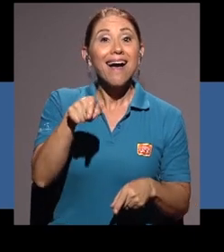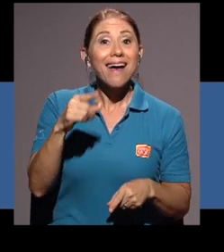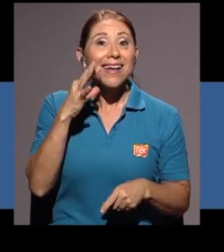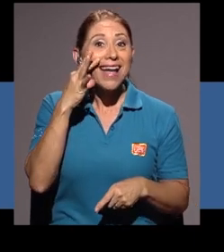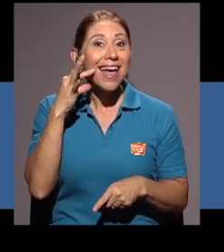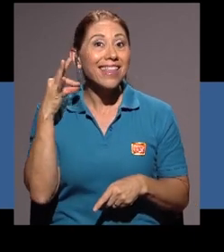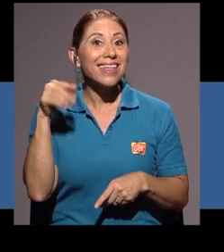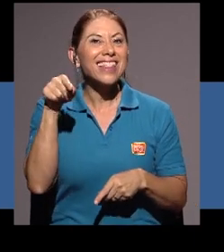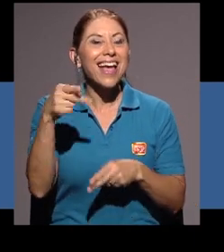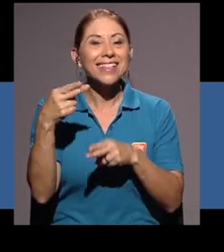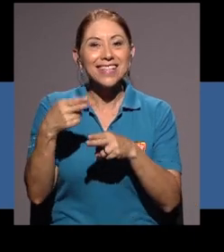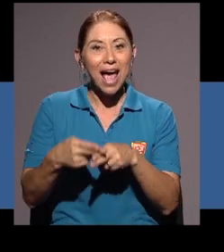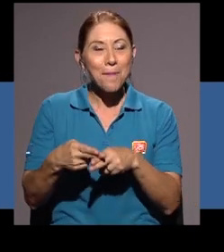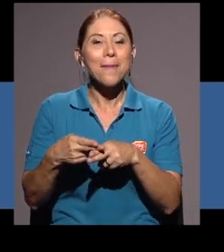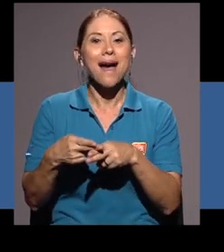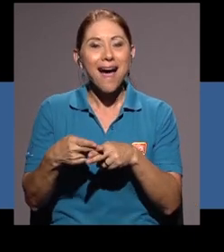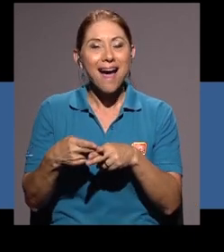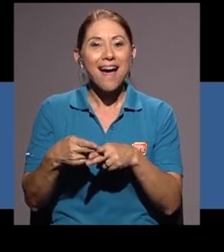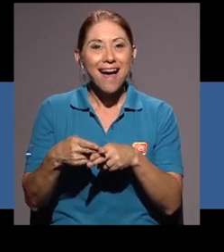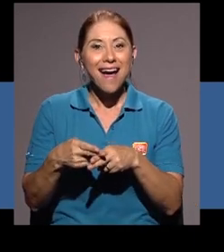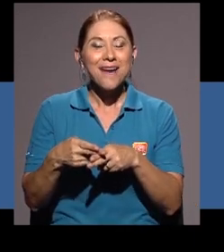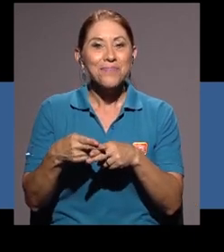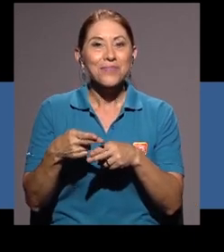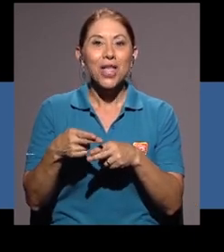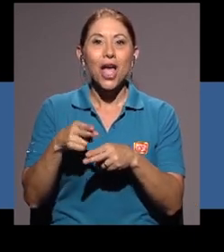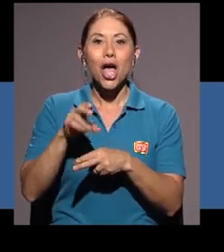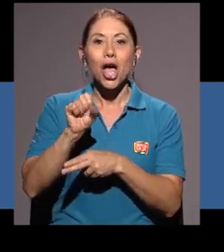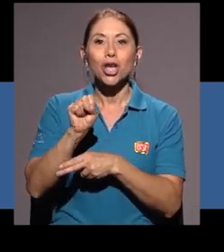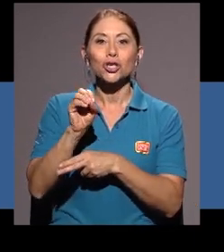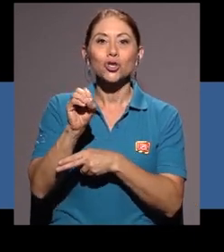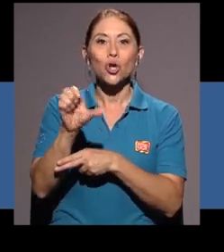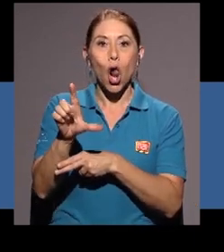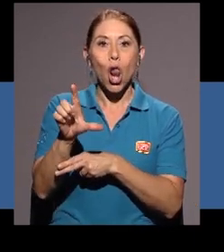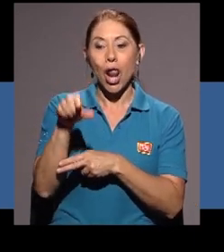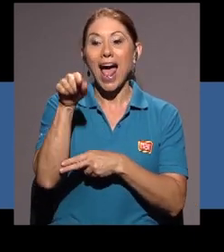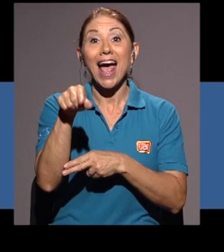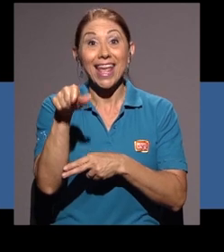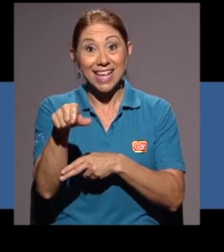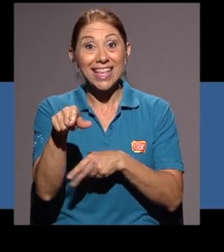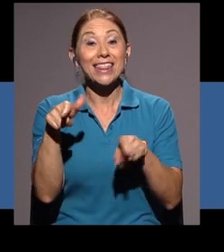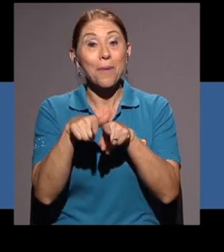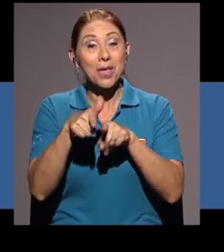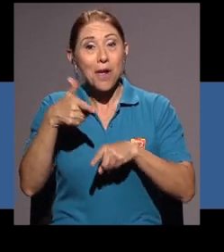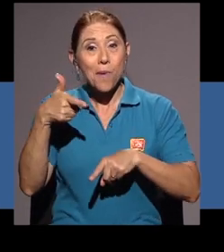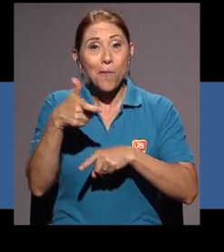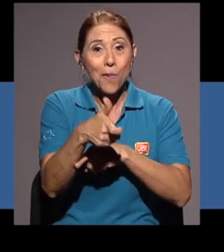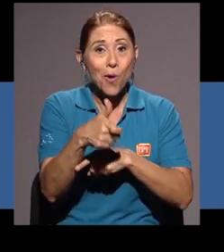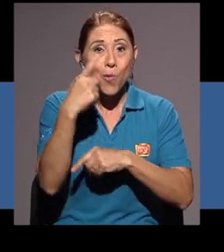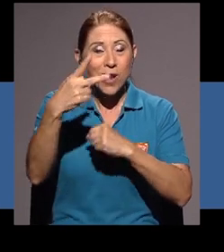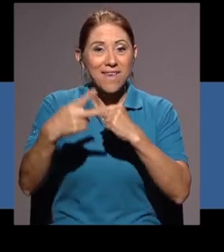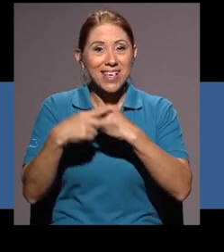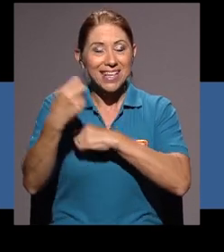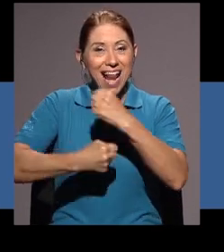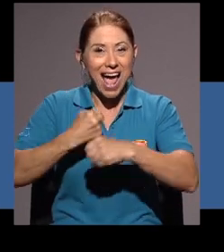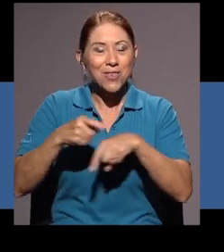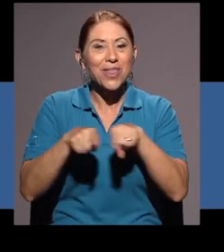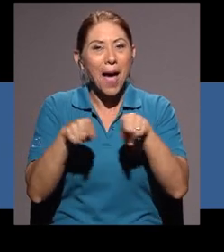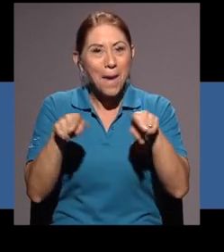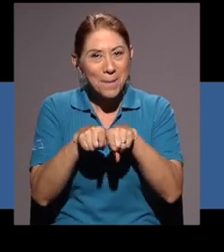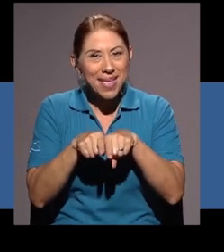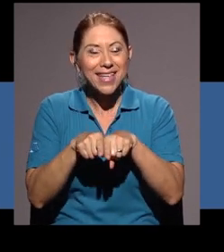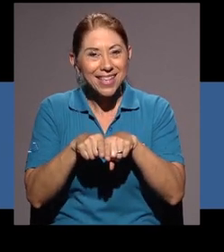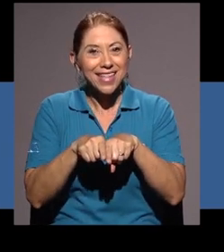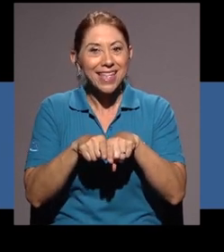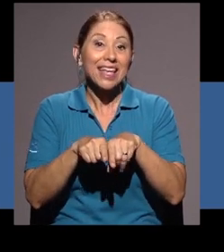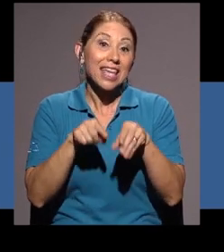esa gatita que está ahí abajo se llama... se llama Sol. Y a ella la vacunamos una vez al año también y